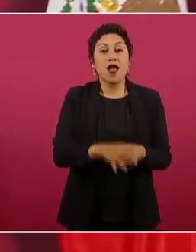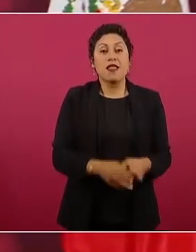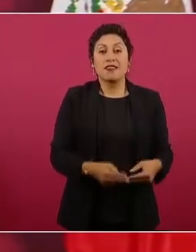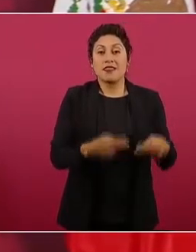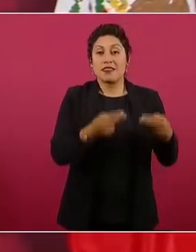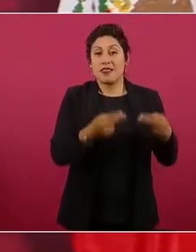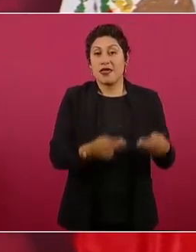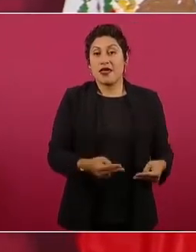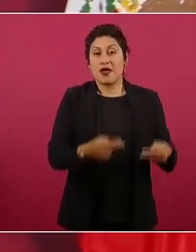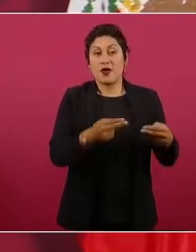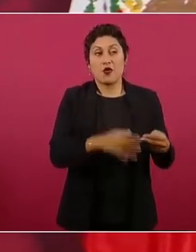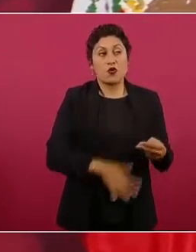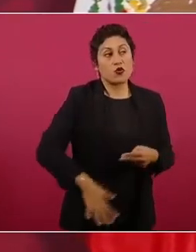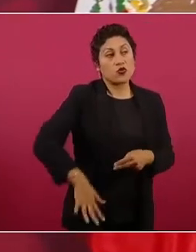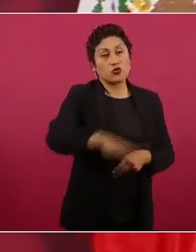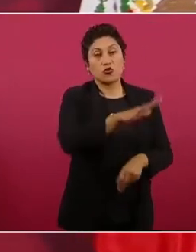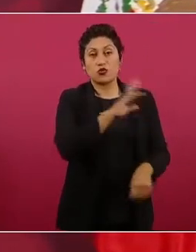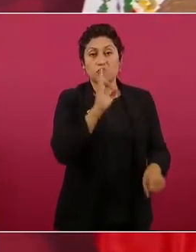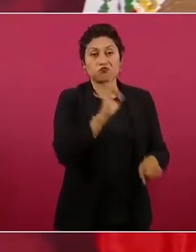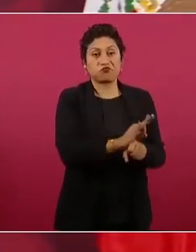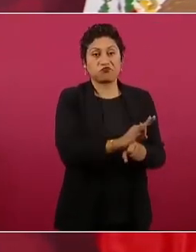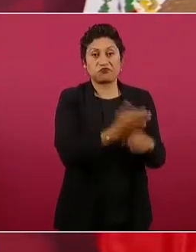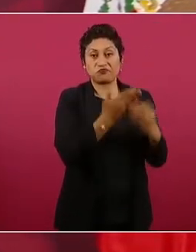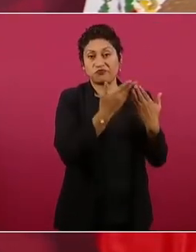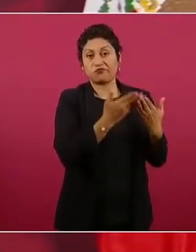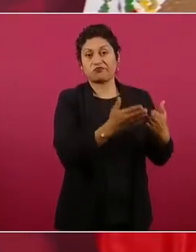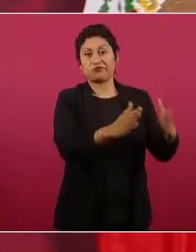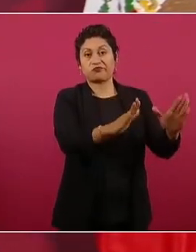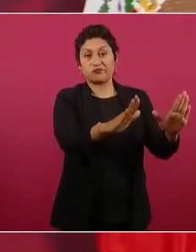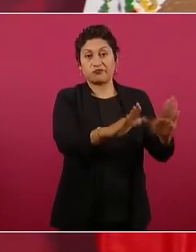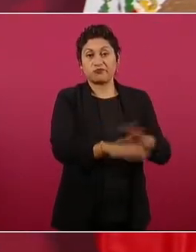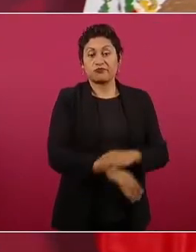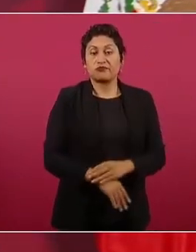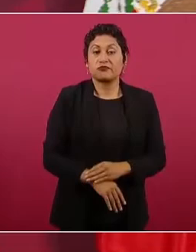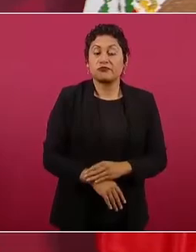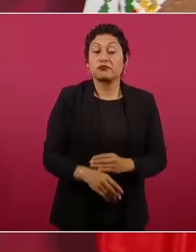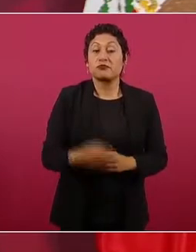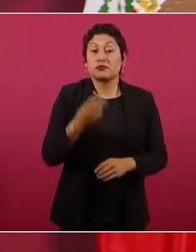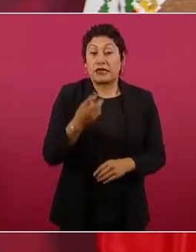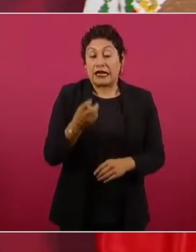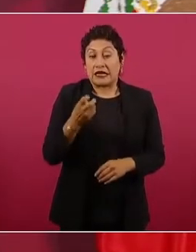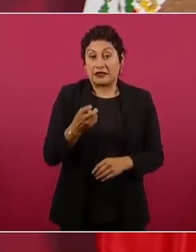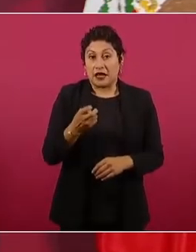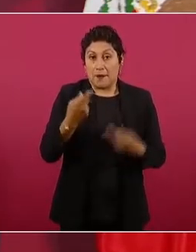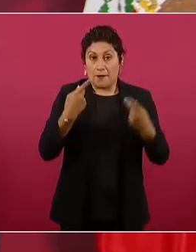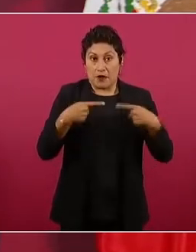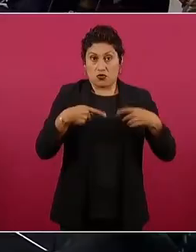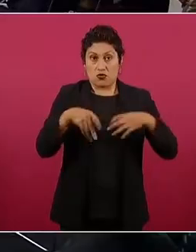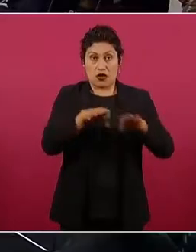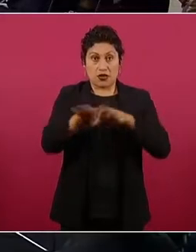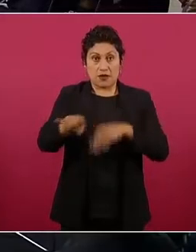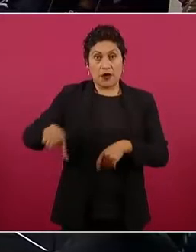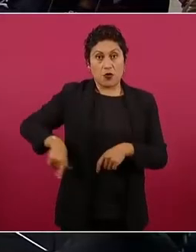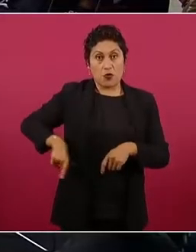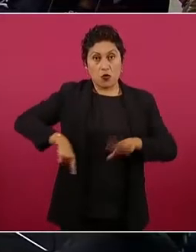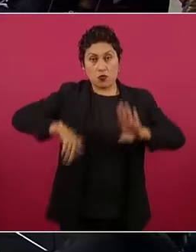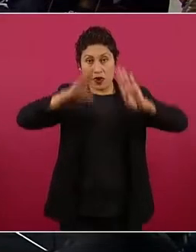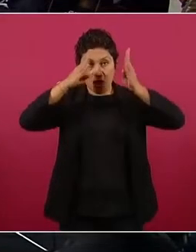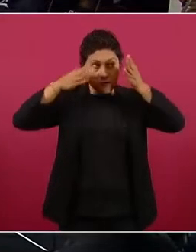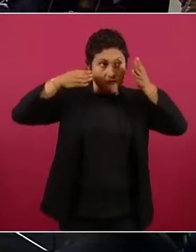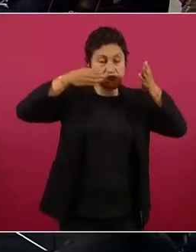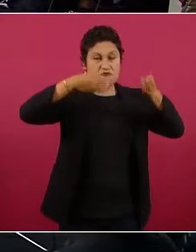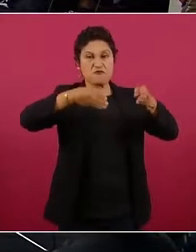públicos, los únicos negocios que deben interesar a los funcionarios son los negocios